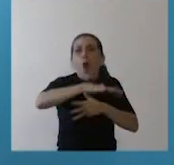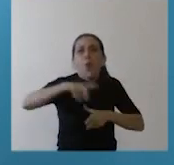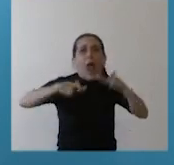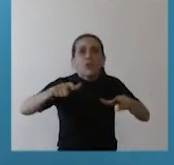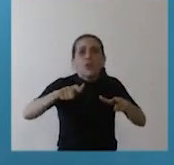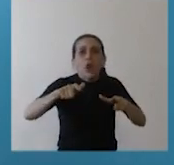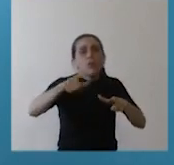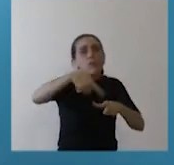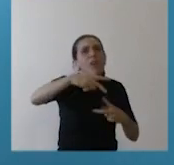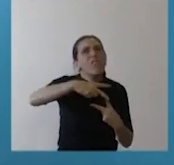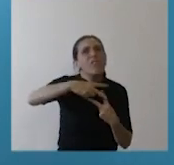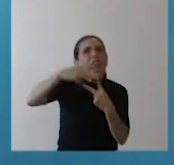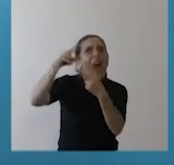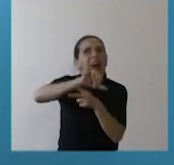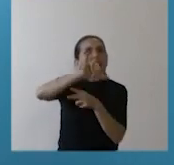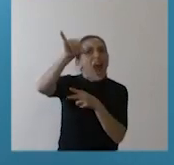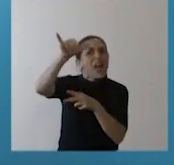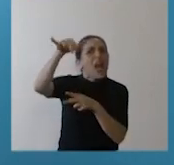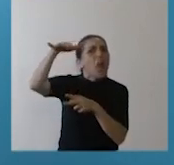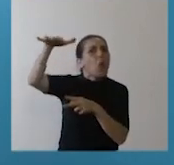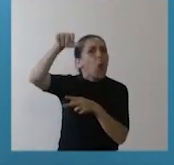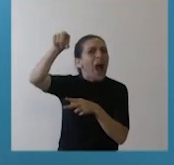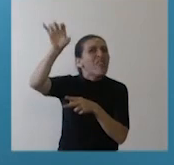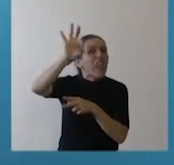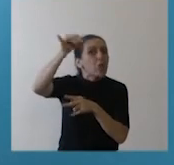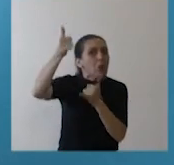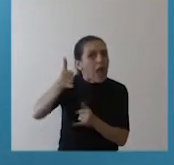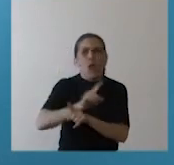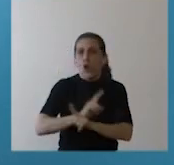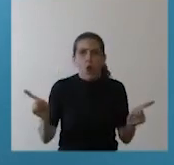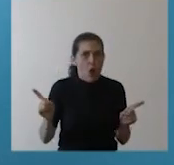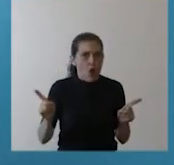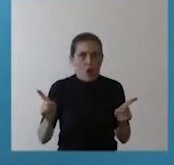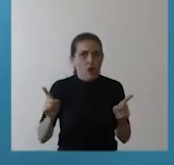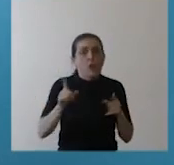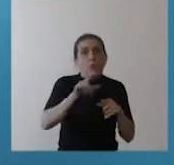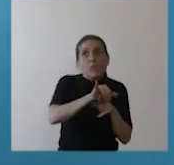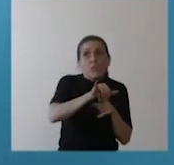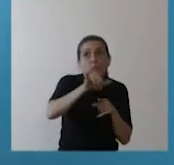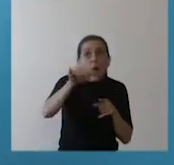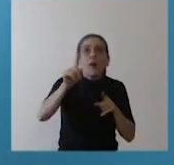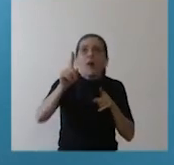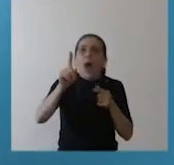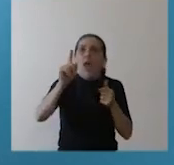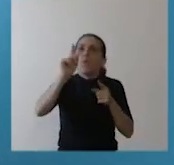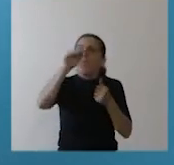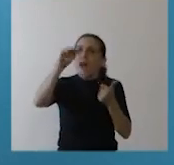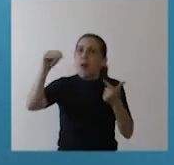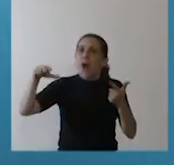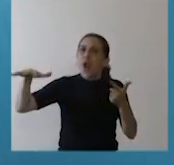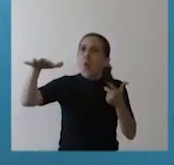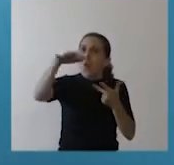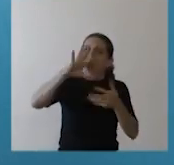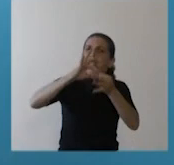viajar a áreas de transmisión sostenida del virus. Esas áreas de transmisión sostenida del virus se ampliaron en relación a la epidemiología